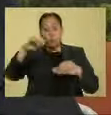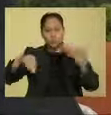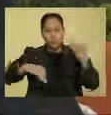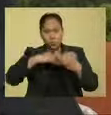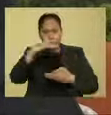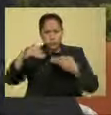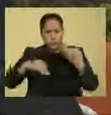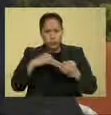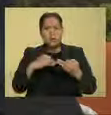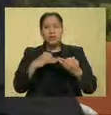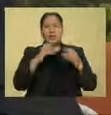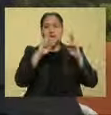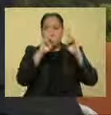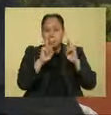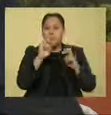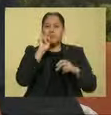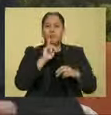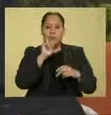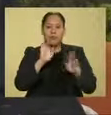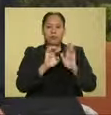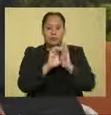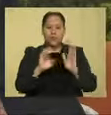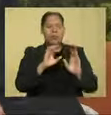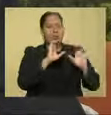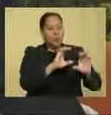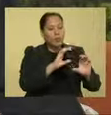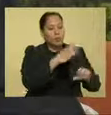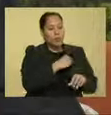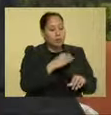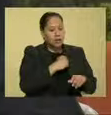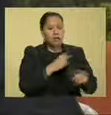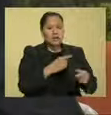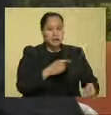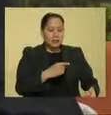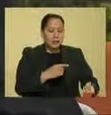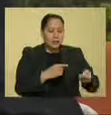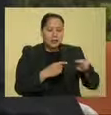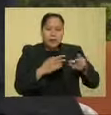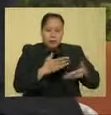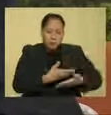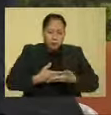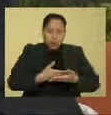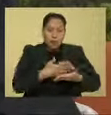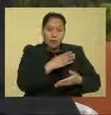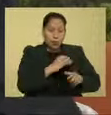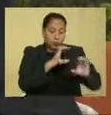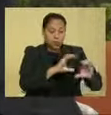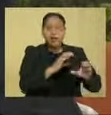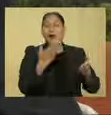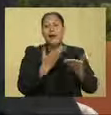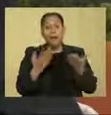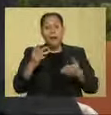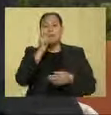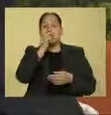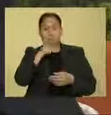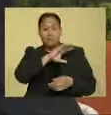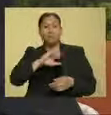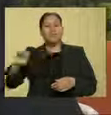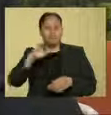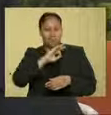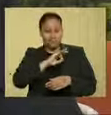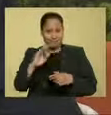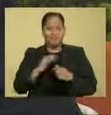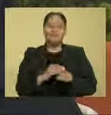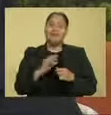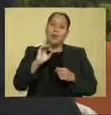corresponden a mujeres en tanto la manutención o el cuidado de los primeros años de los hijos, también estarán a disposición de los varones y